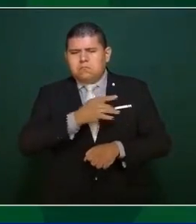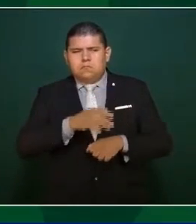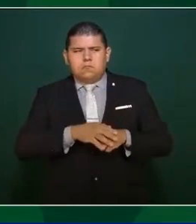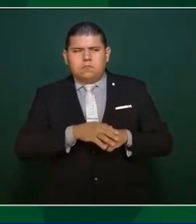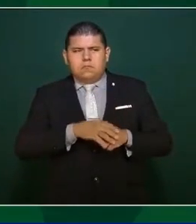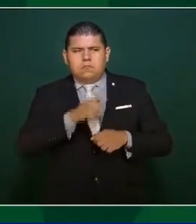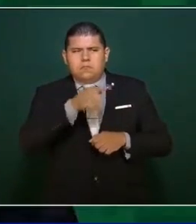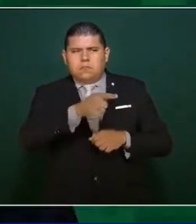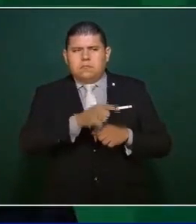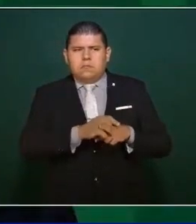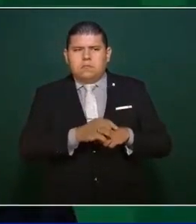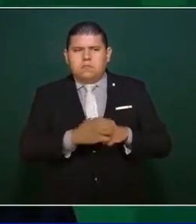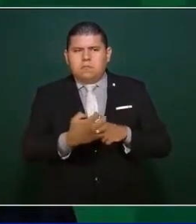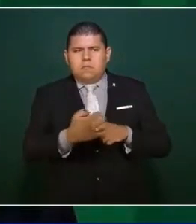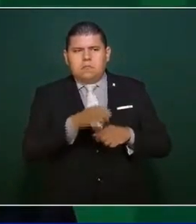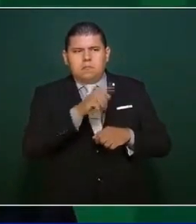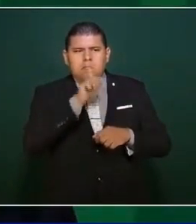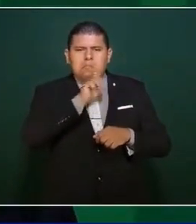deshonestos.